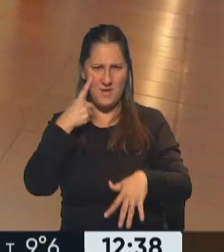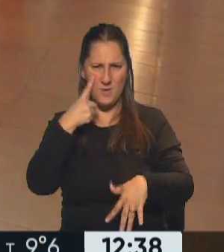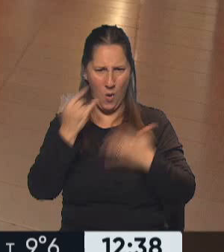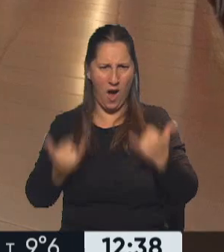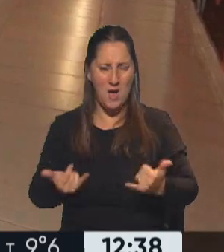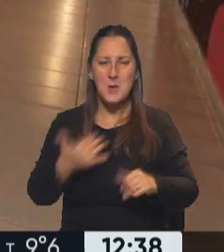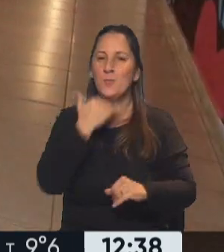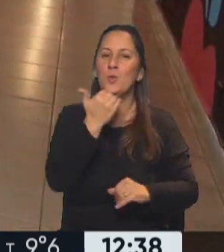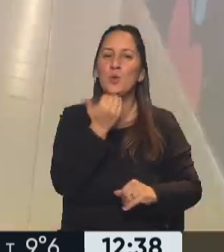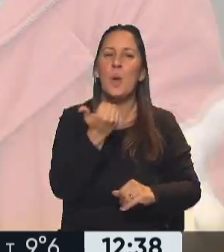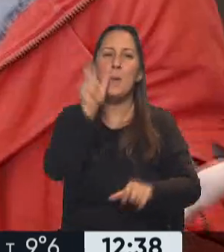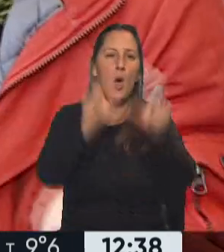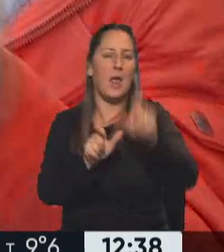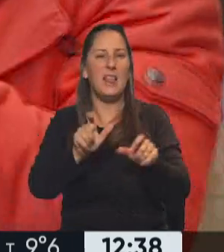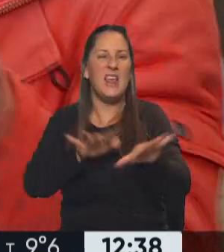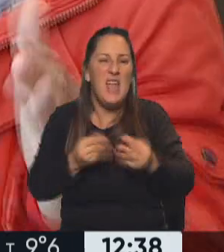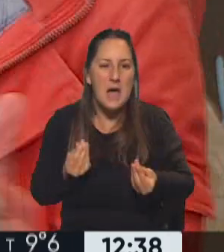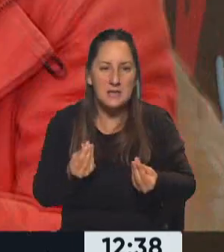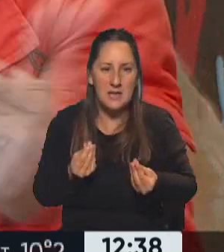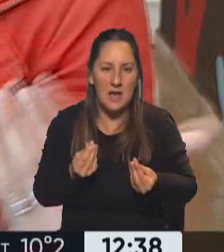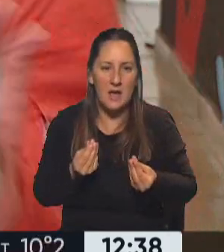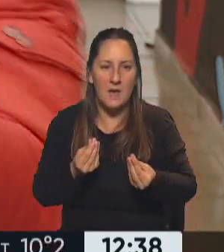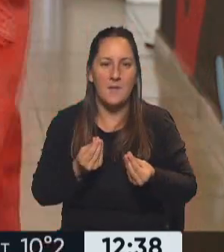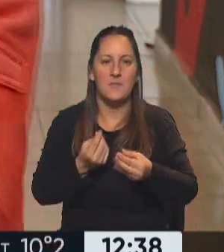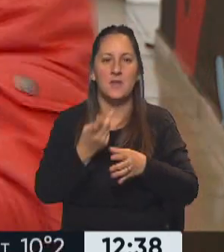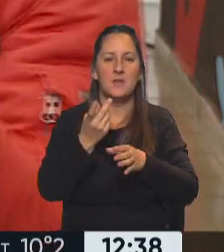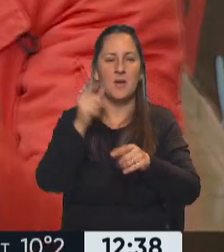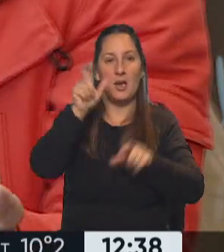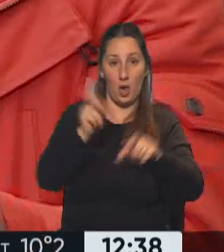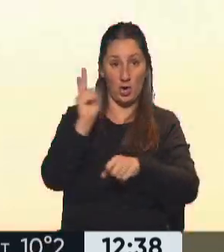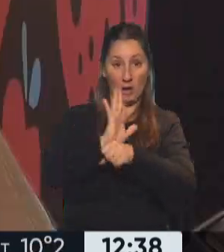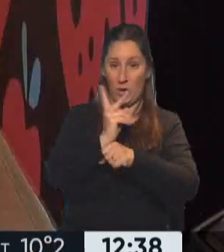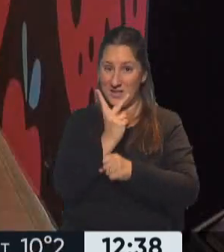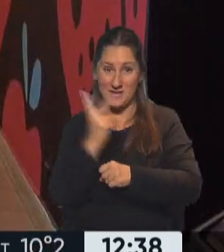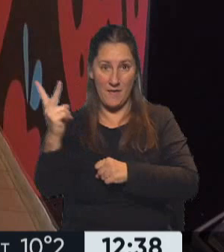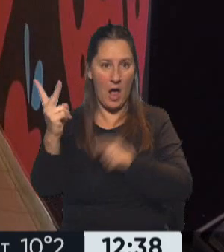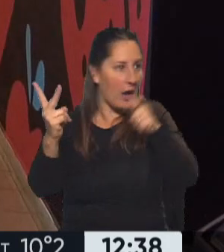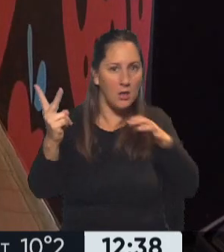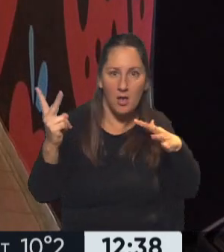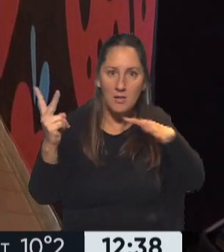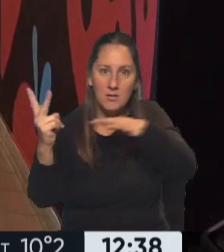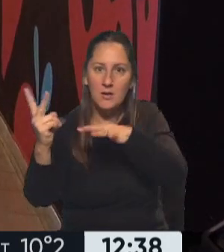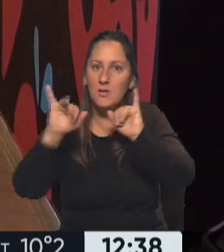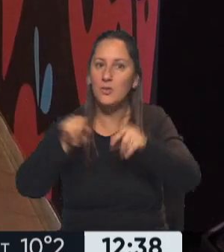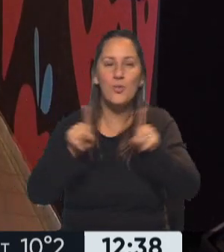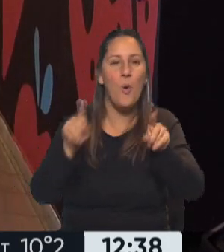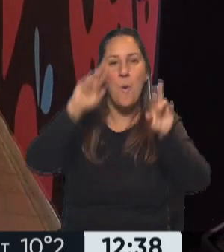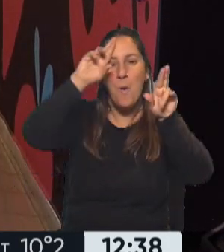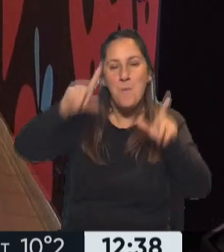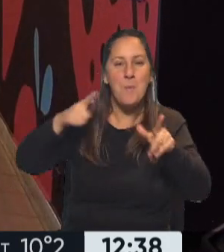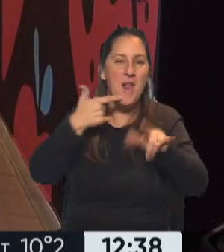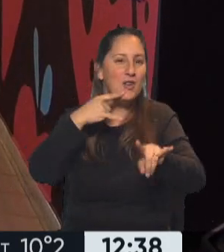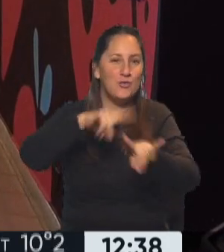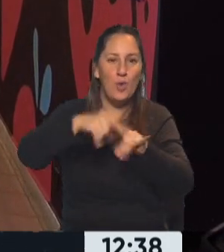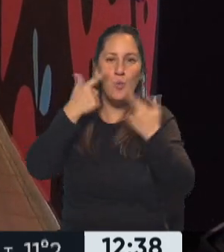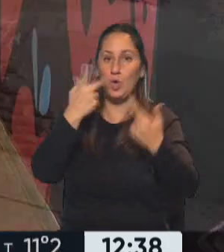sabemos cuál va a ser la reacción, si cuando ellos se van los van a seguir, de qué manera. Una suerte de performance, que